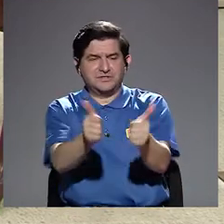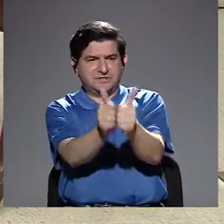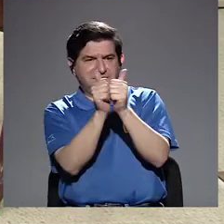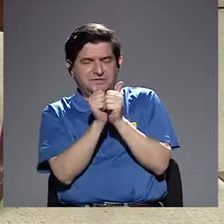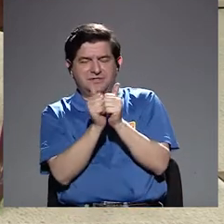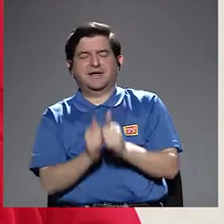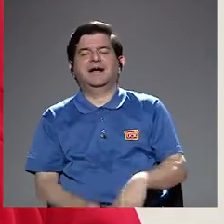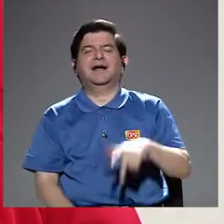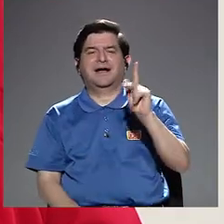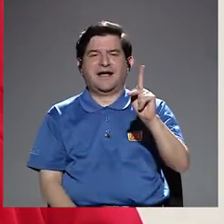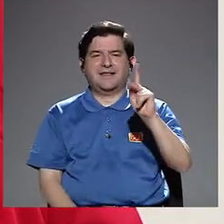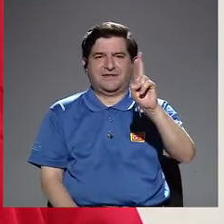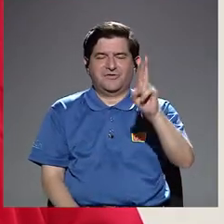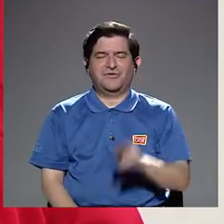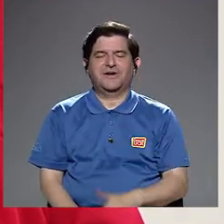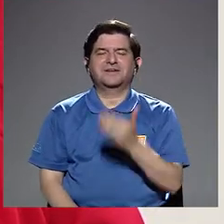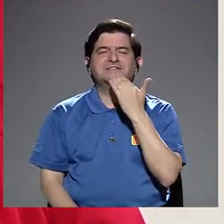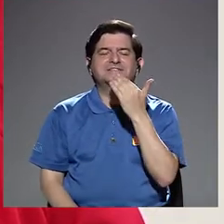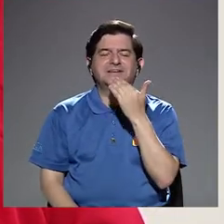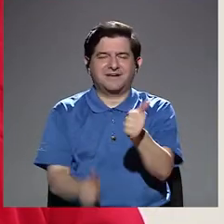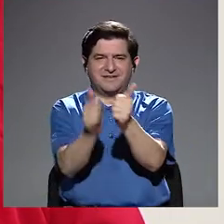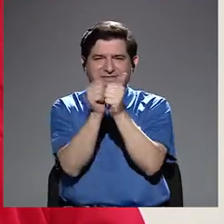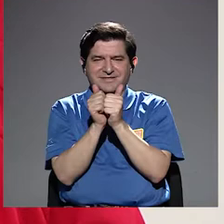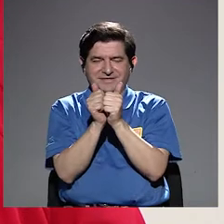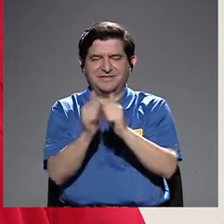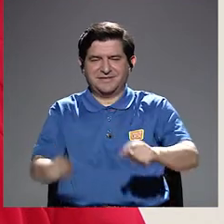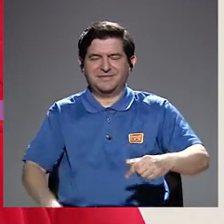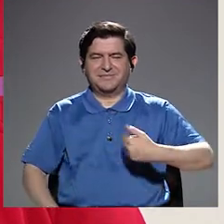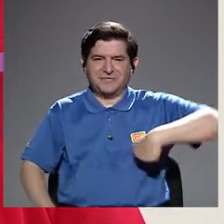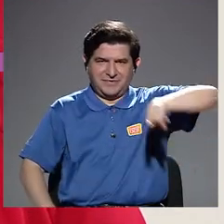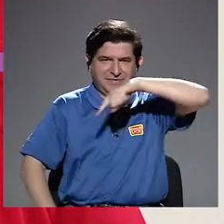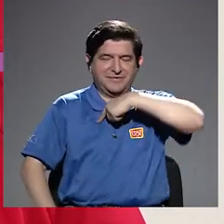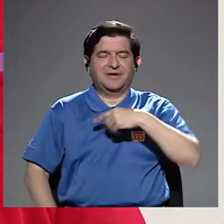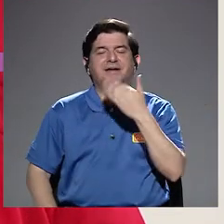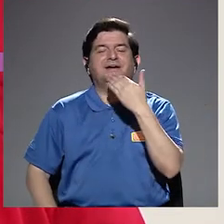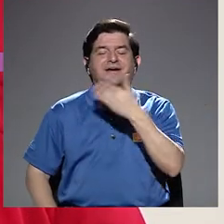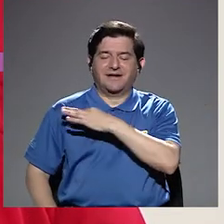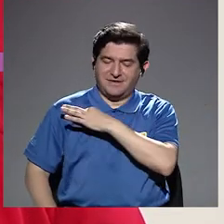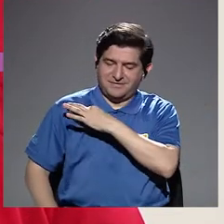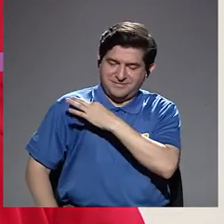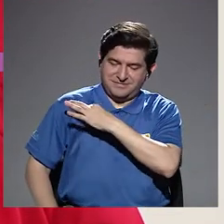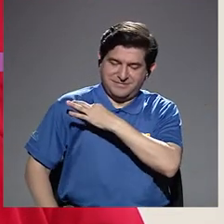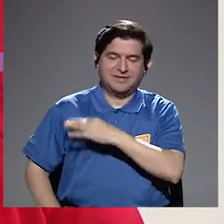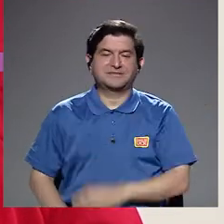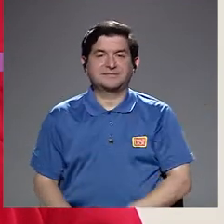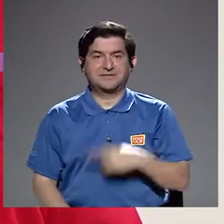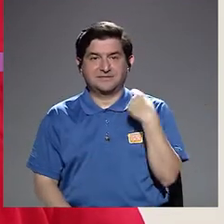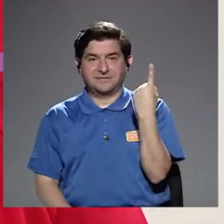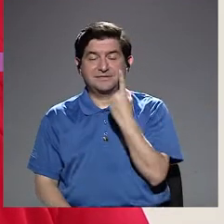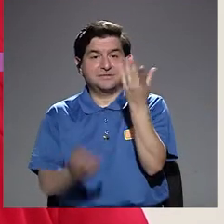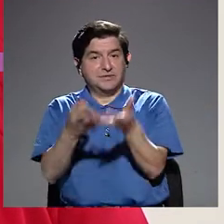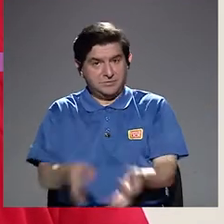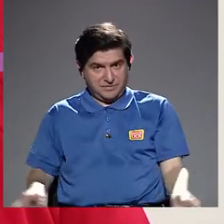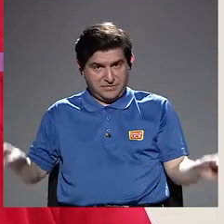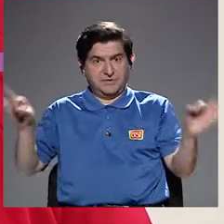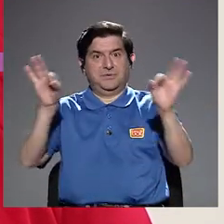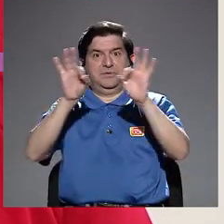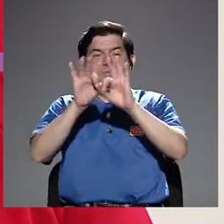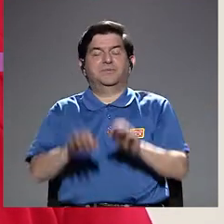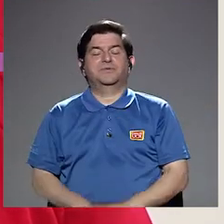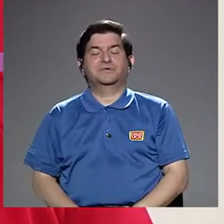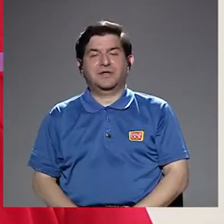nosotros la señora Katia Rojas. Muchas gracias por acompañarnos hoy. Muchas gracias por invitarnos. Siempre es muy importante